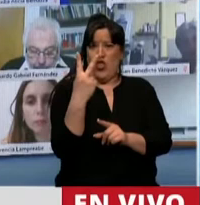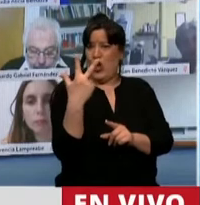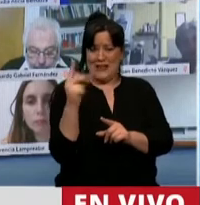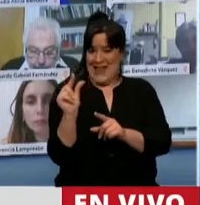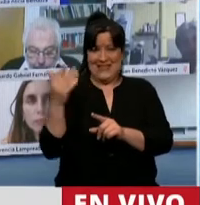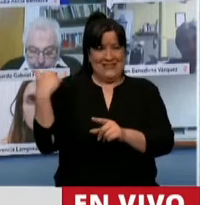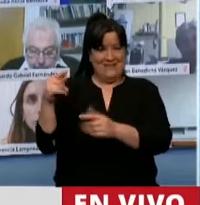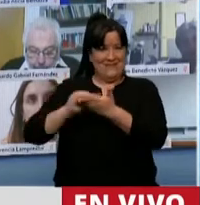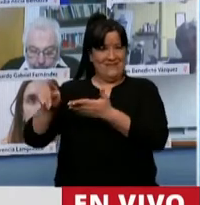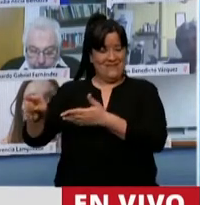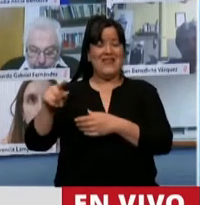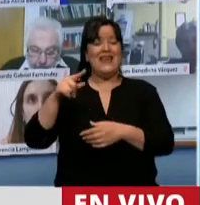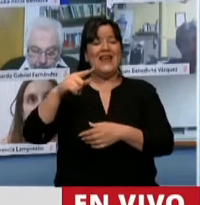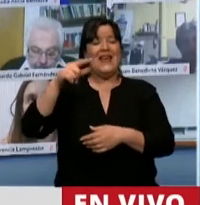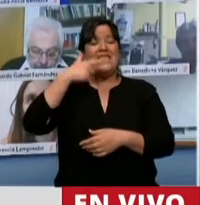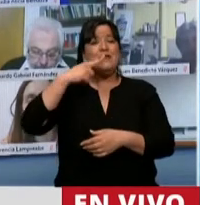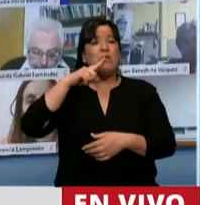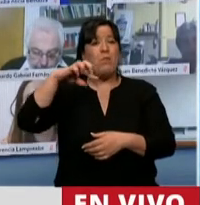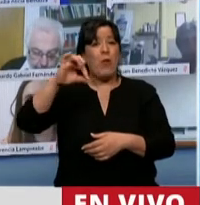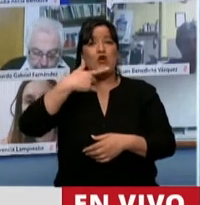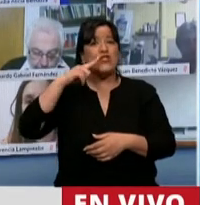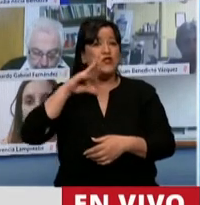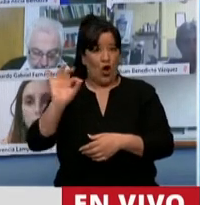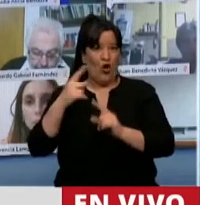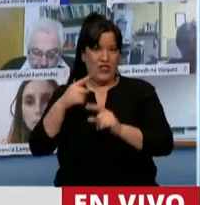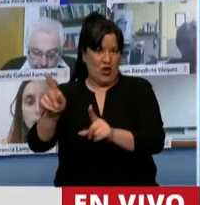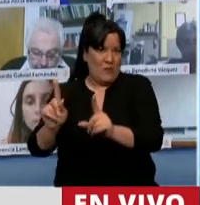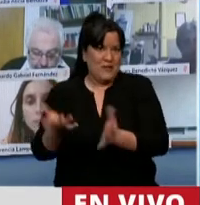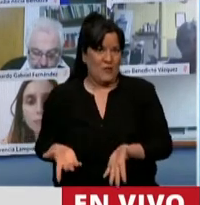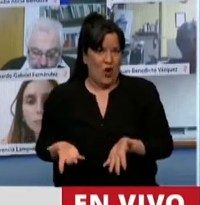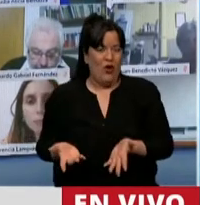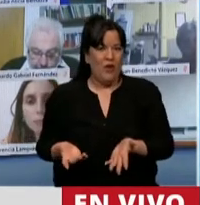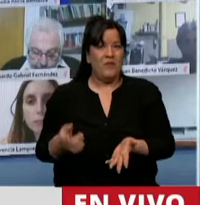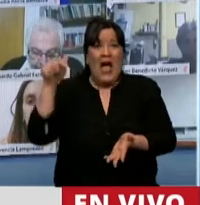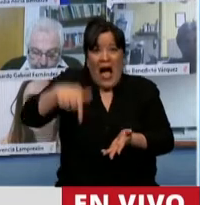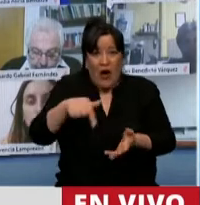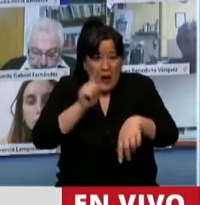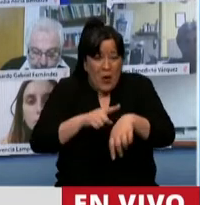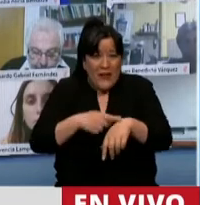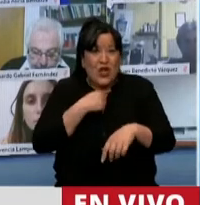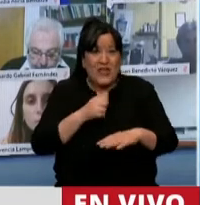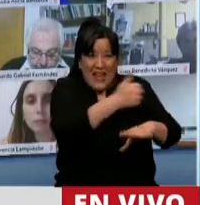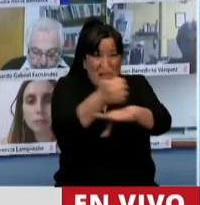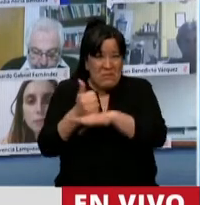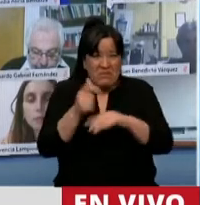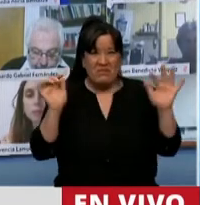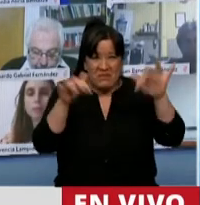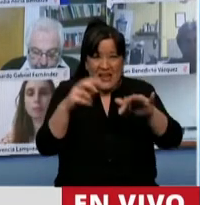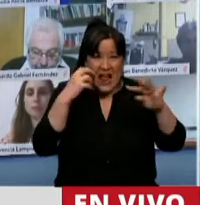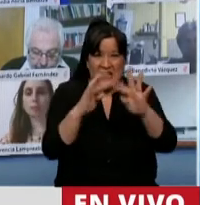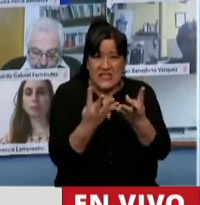o tres oradores la diputada Xelena Espósito. ¿En este momento quieren sesionar en el recinto? Si estamos